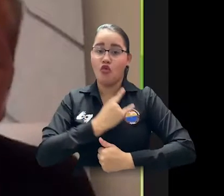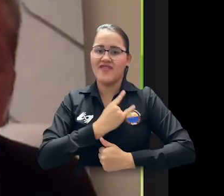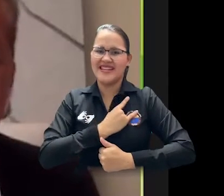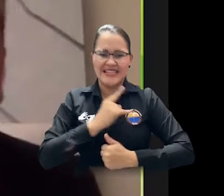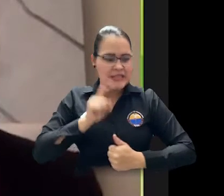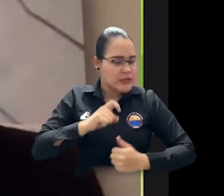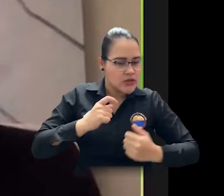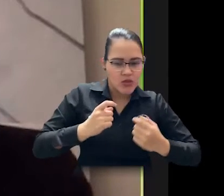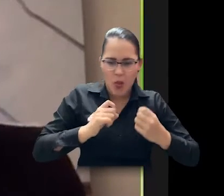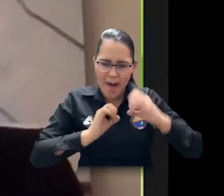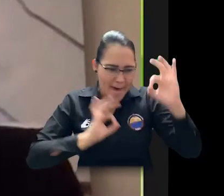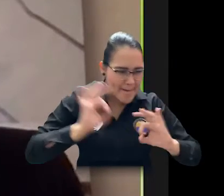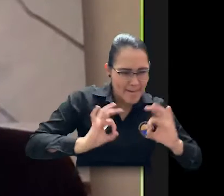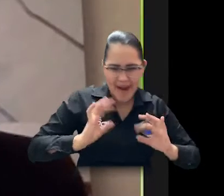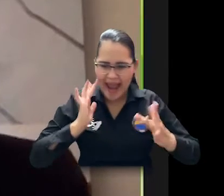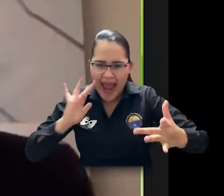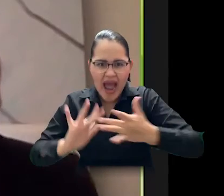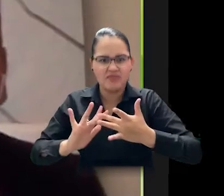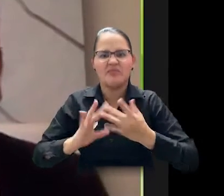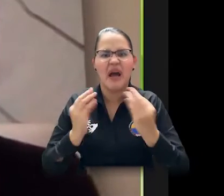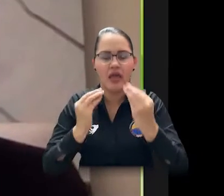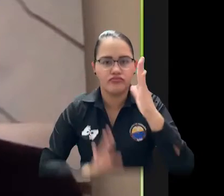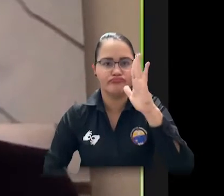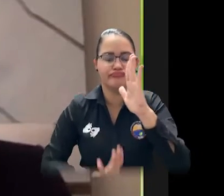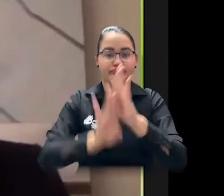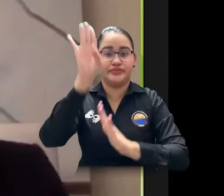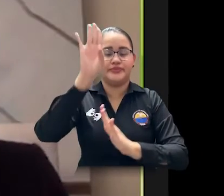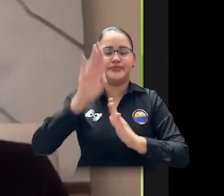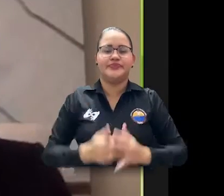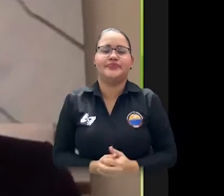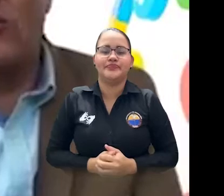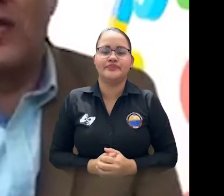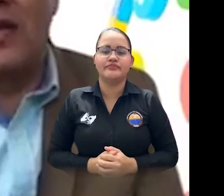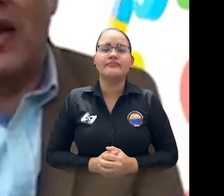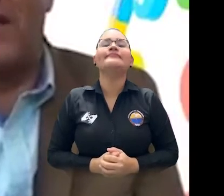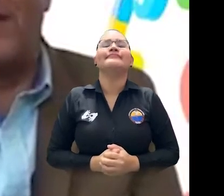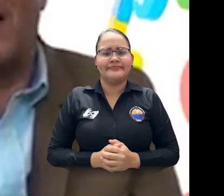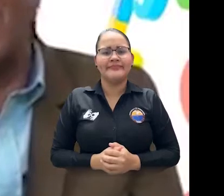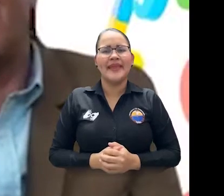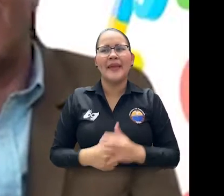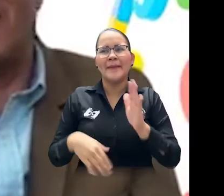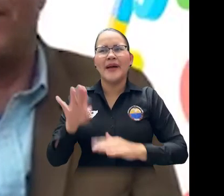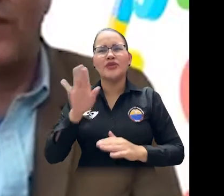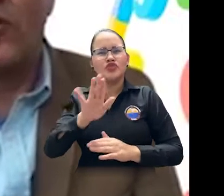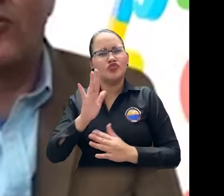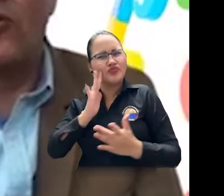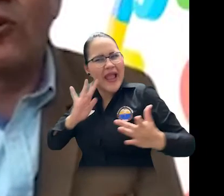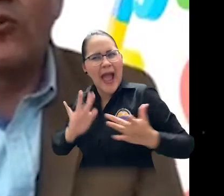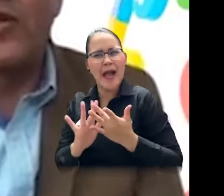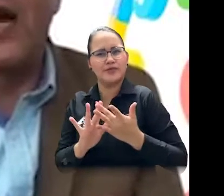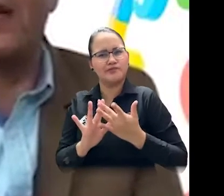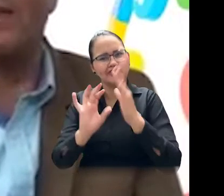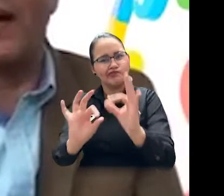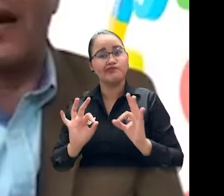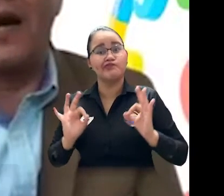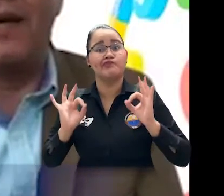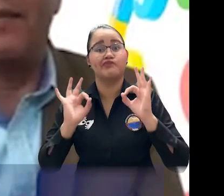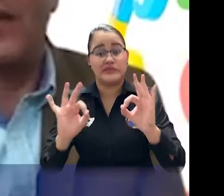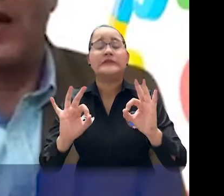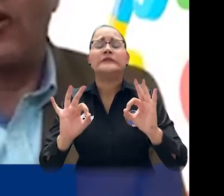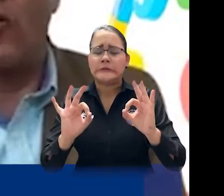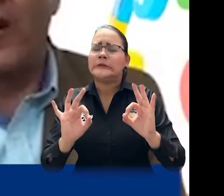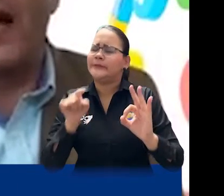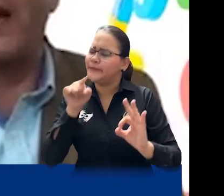permita el desarrollo de cada una de las instituciones. La eficacia son cruciales para